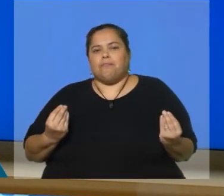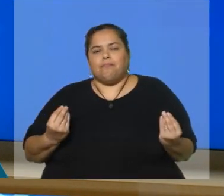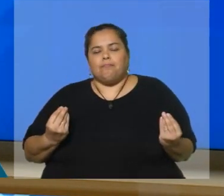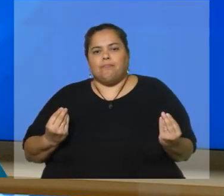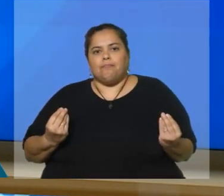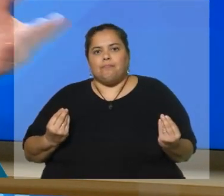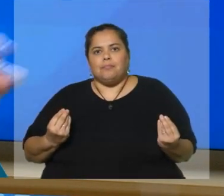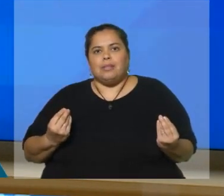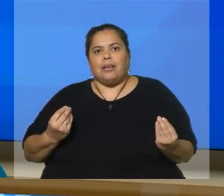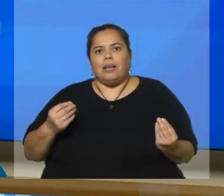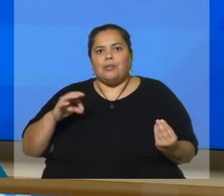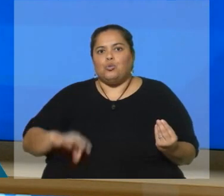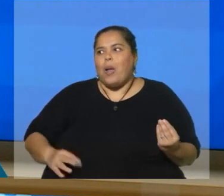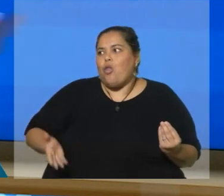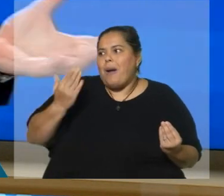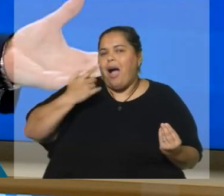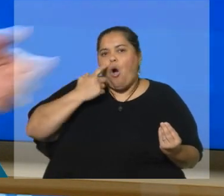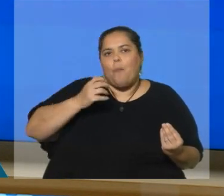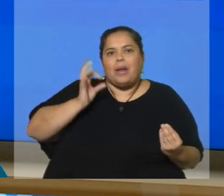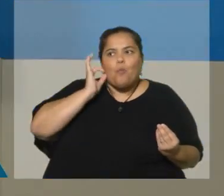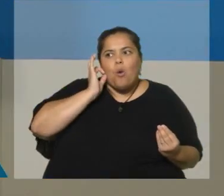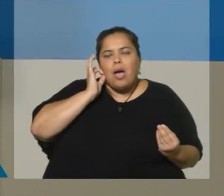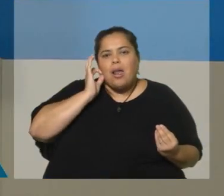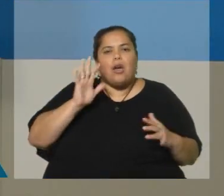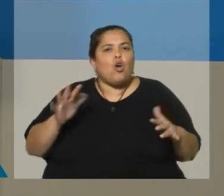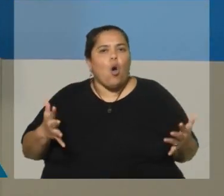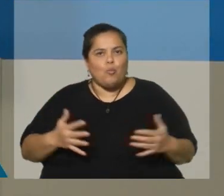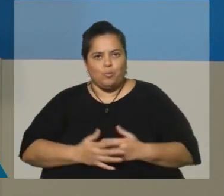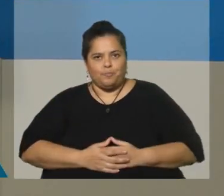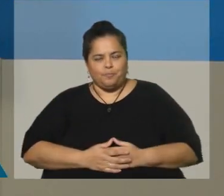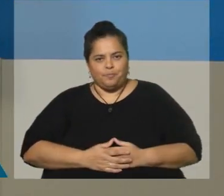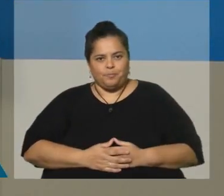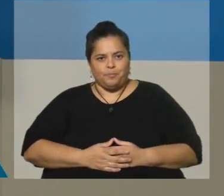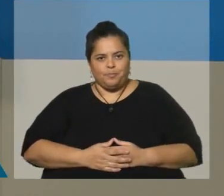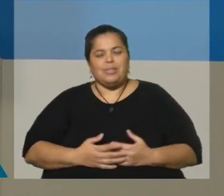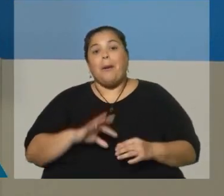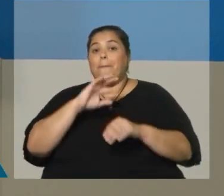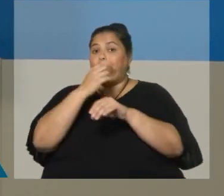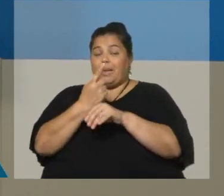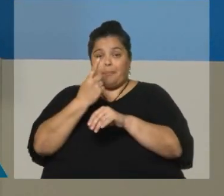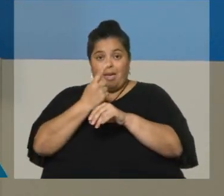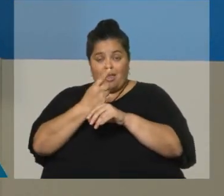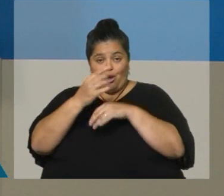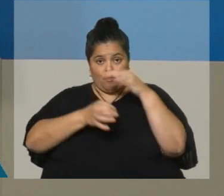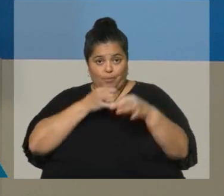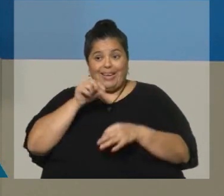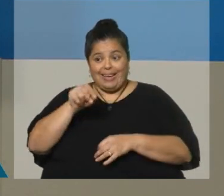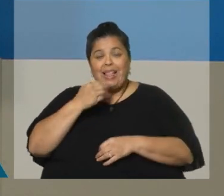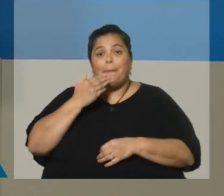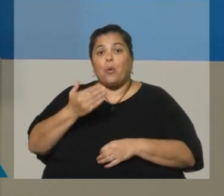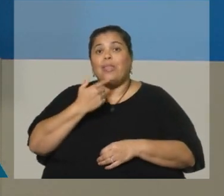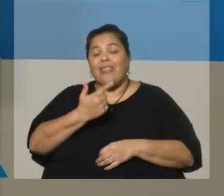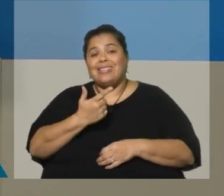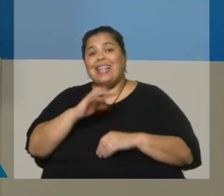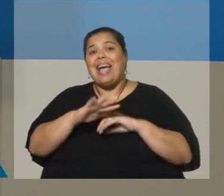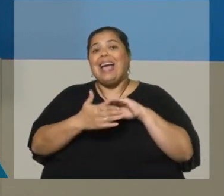gana más? ¿El hombre? ¿La mujer? Claro, sí. A ver, lo primero a aclarar, la pregunta menciona jefe o